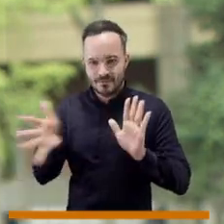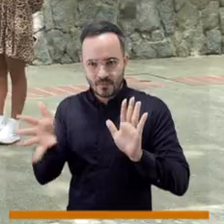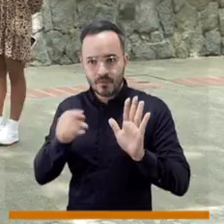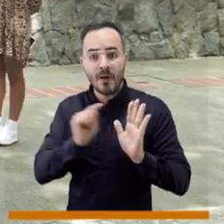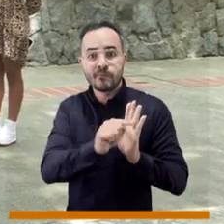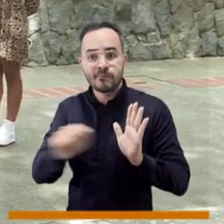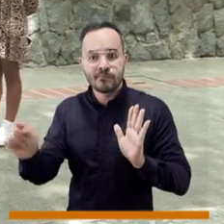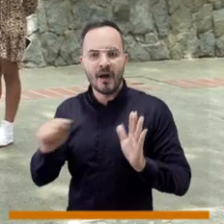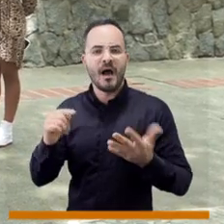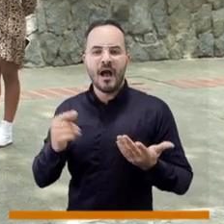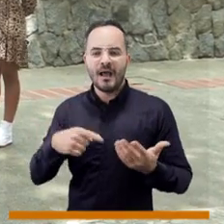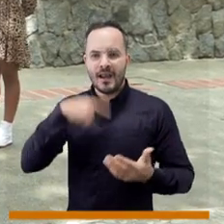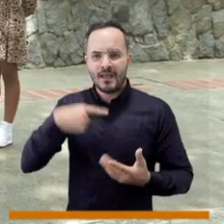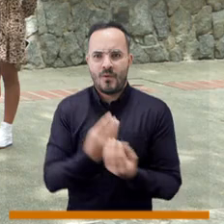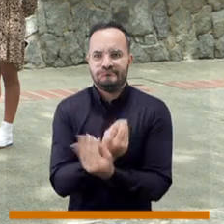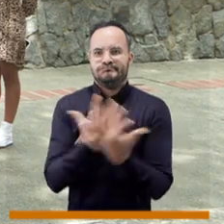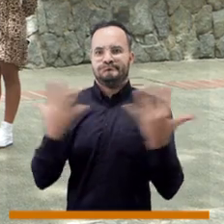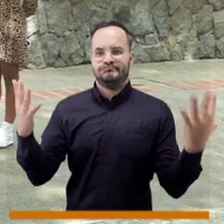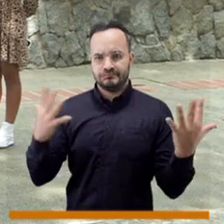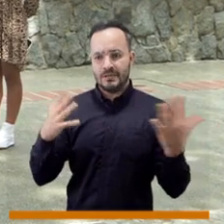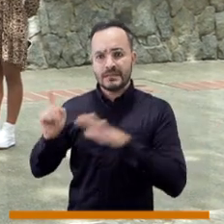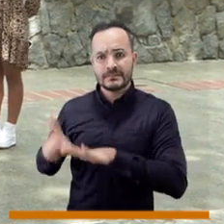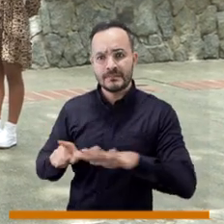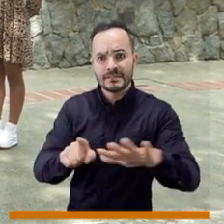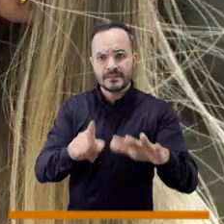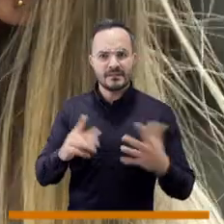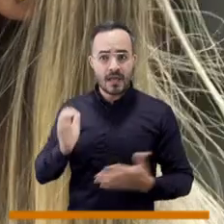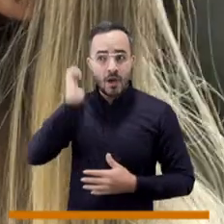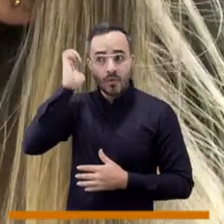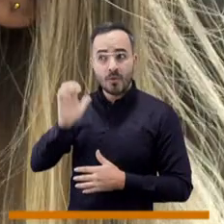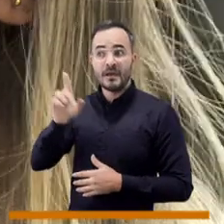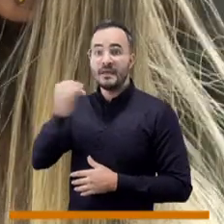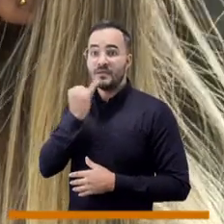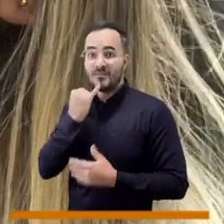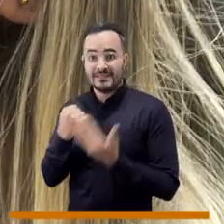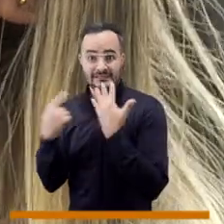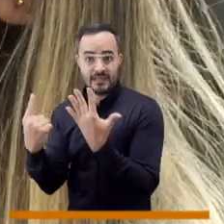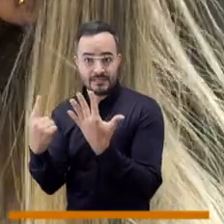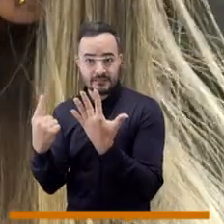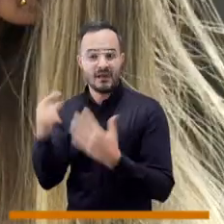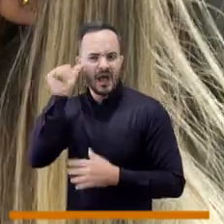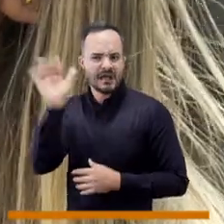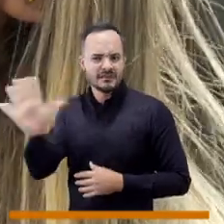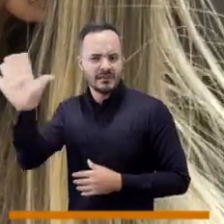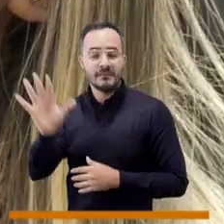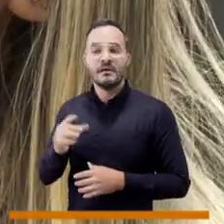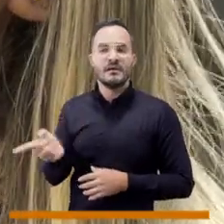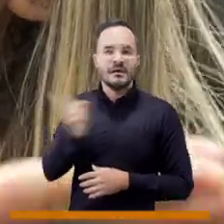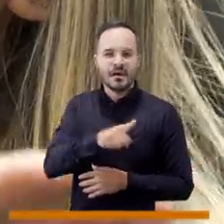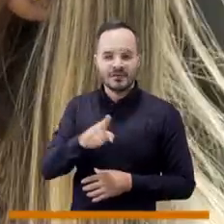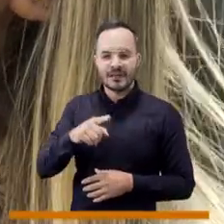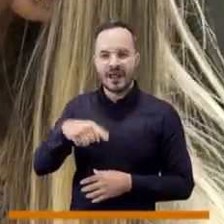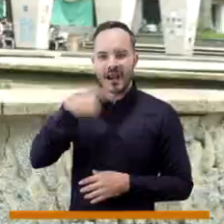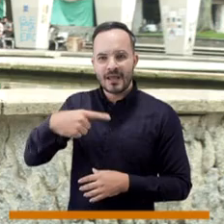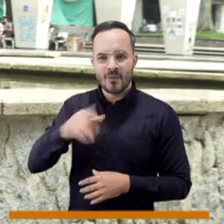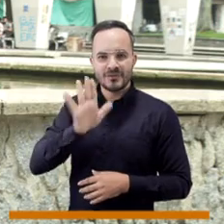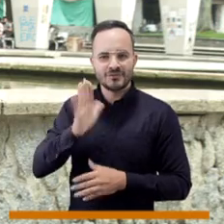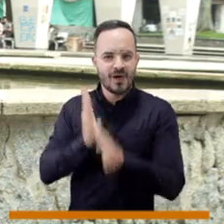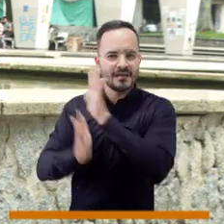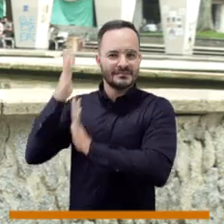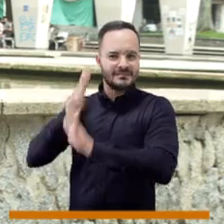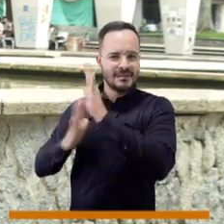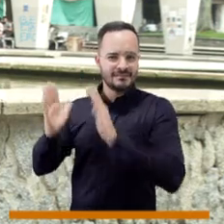multilingüa y a través del programa multilingüa nosotros acercamos miles de estudiantes cada semestre a seis lenguas europeas y